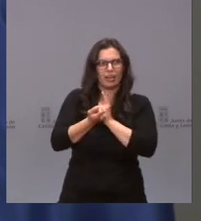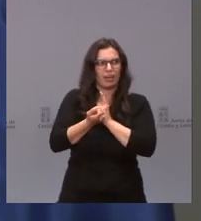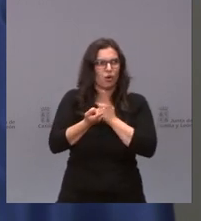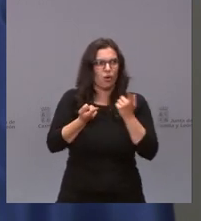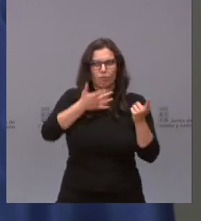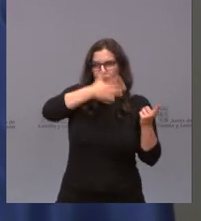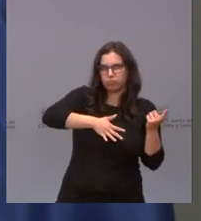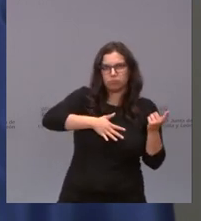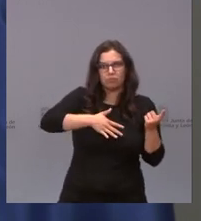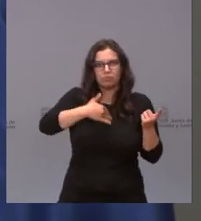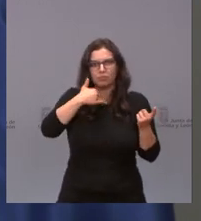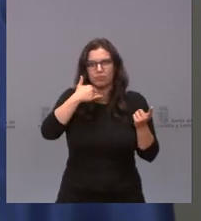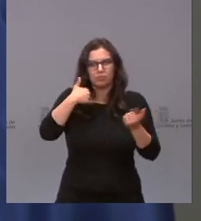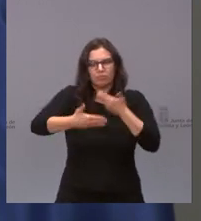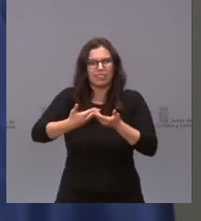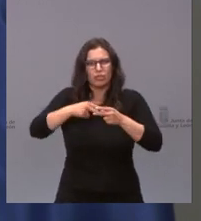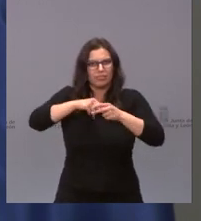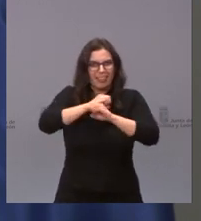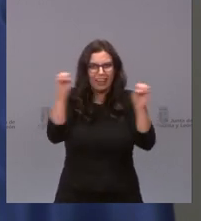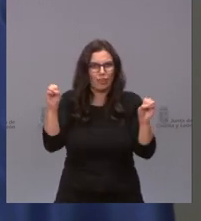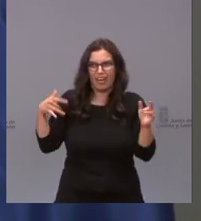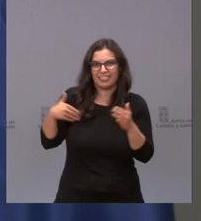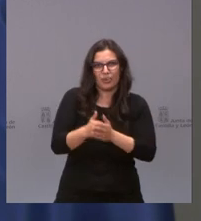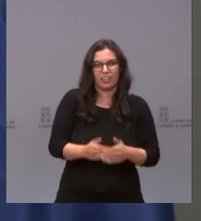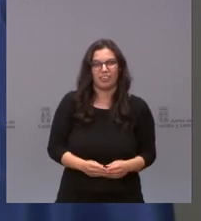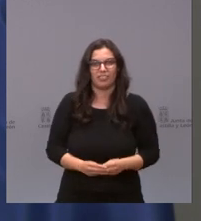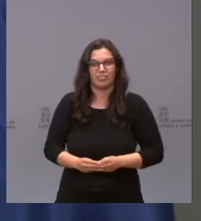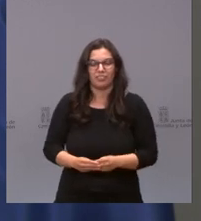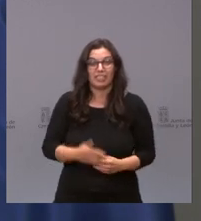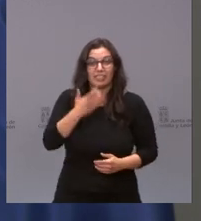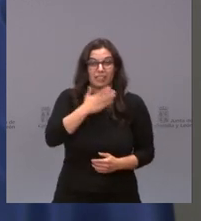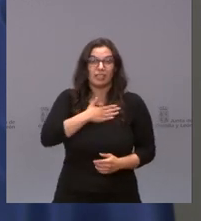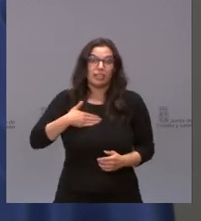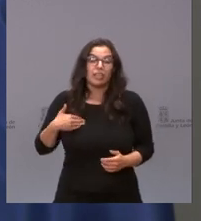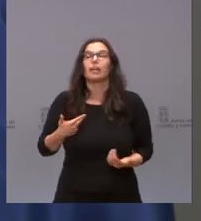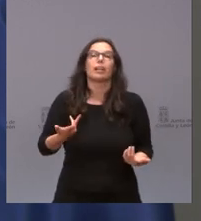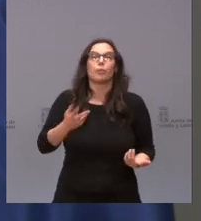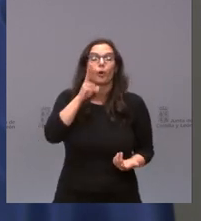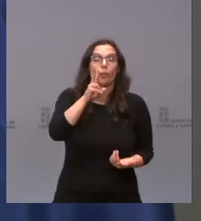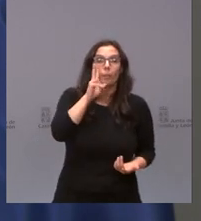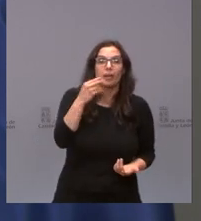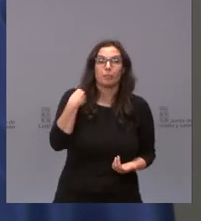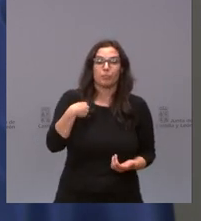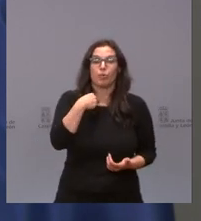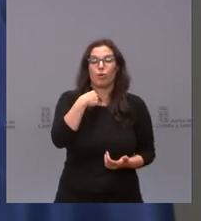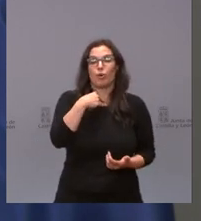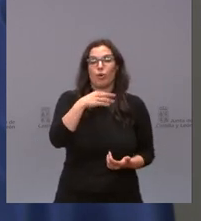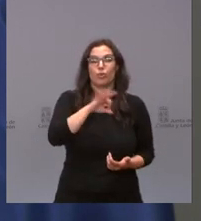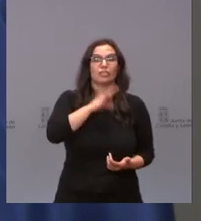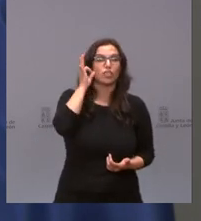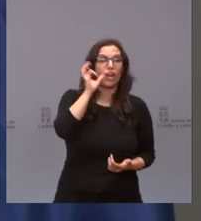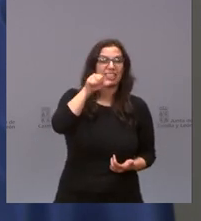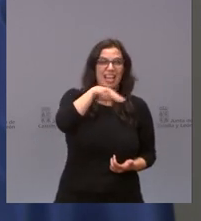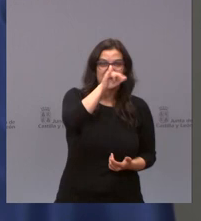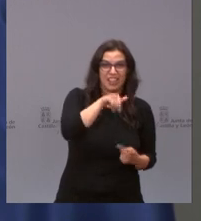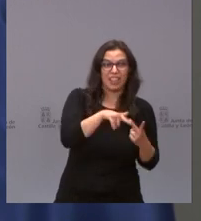ido hacia adelante. Si queremos seguir viendo a la señora Sánchez, al señor Tudanca, al